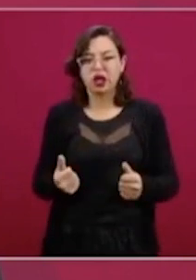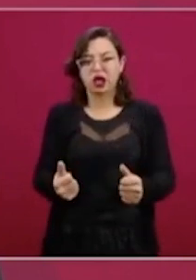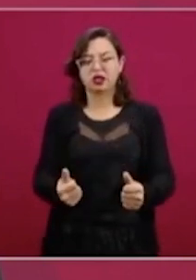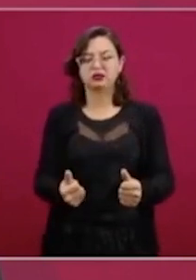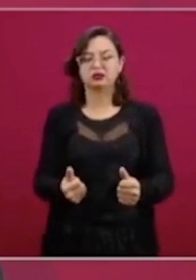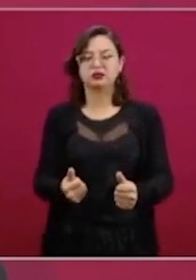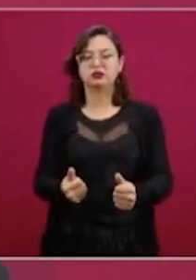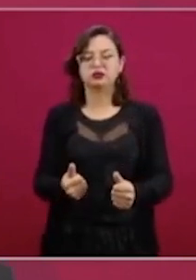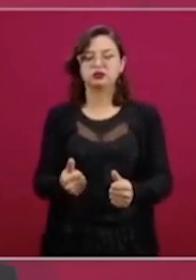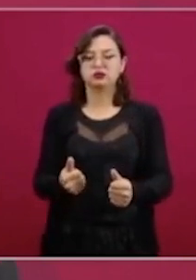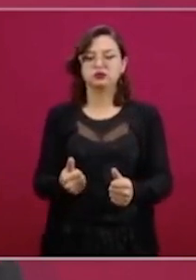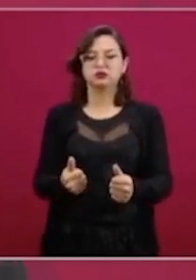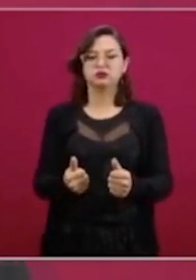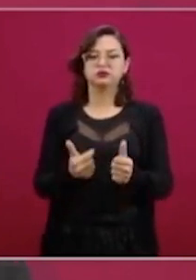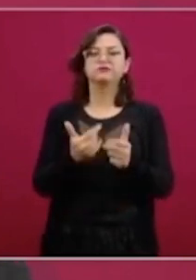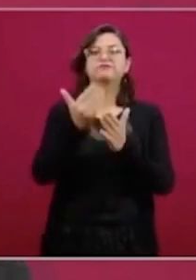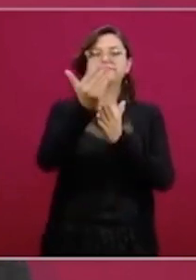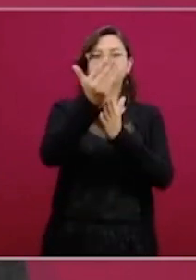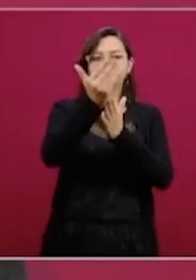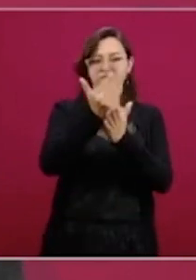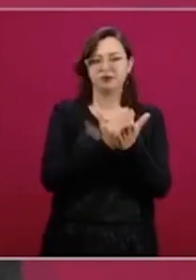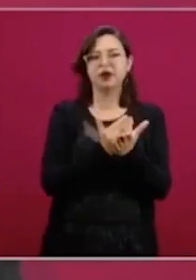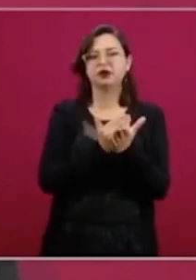a la sociedad.